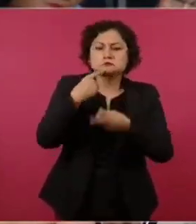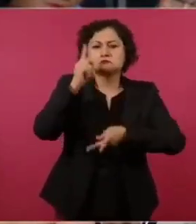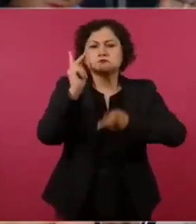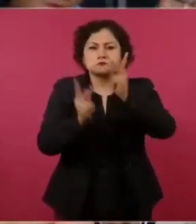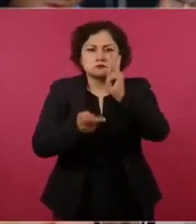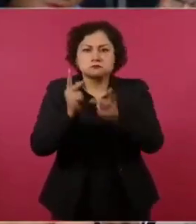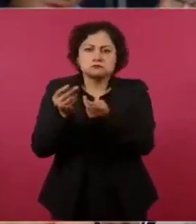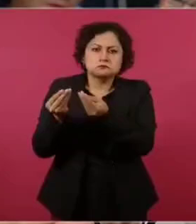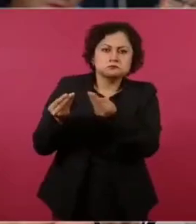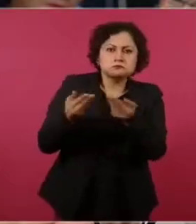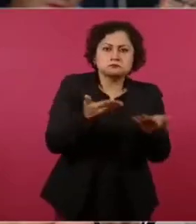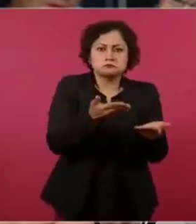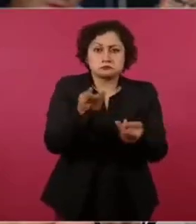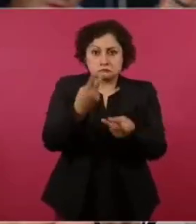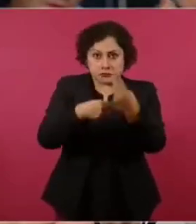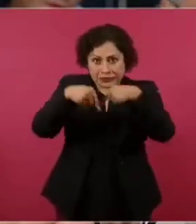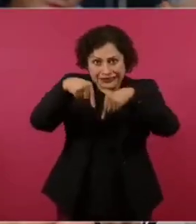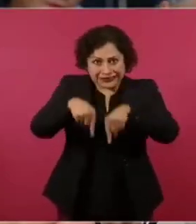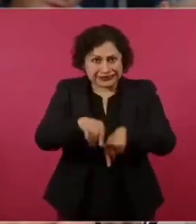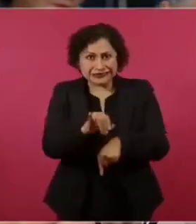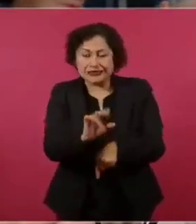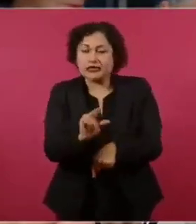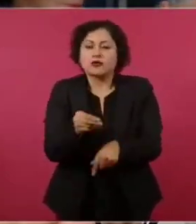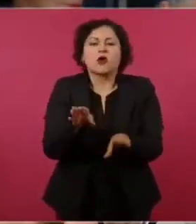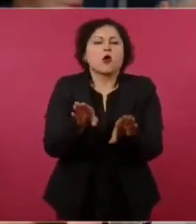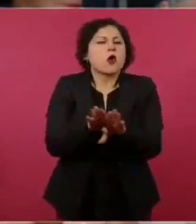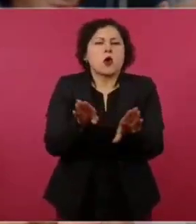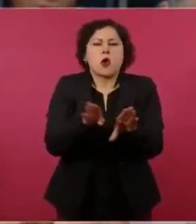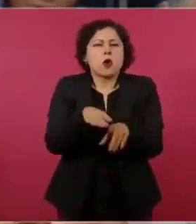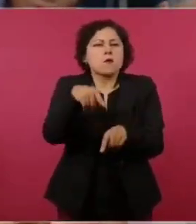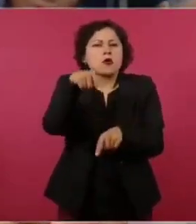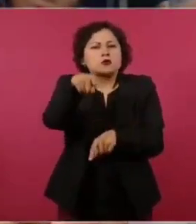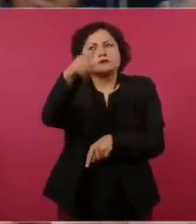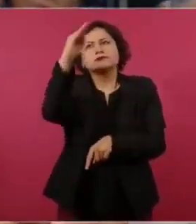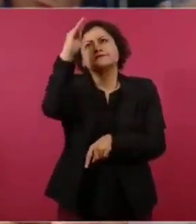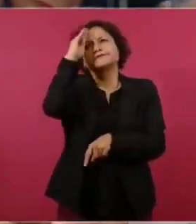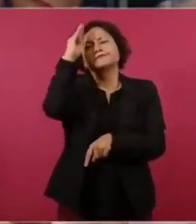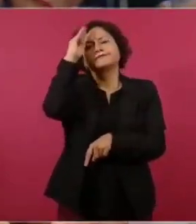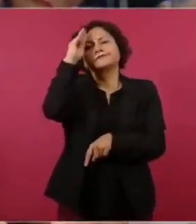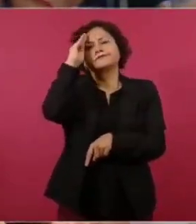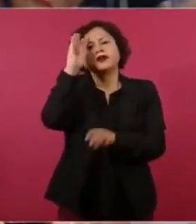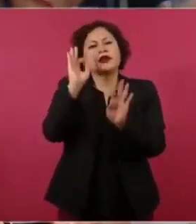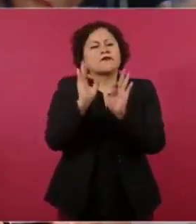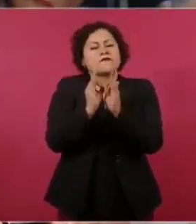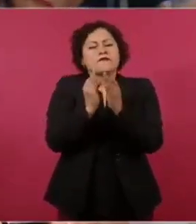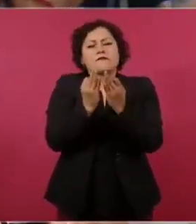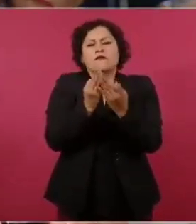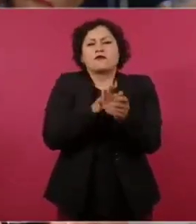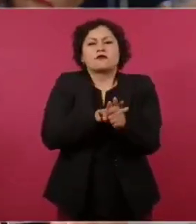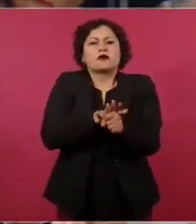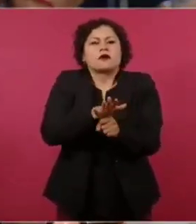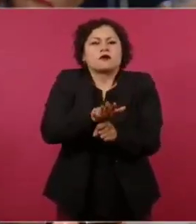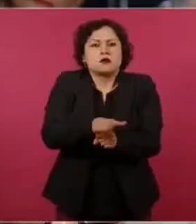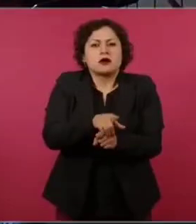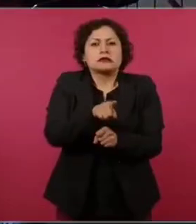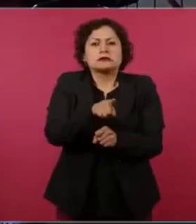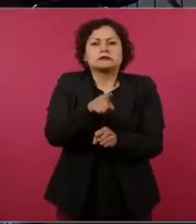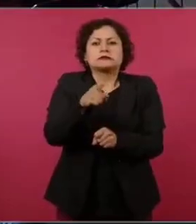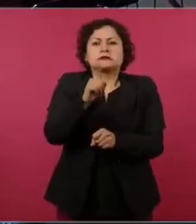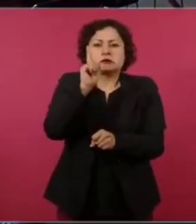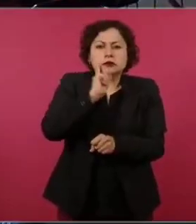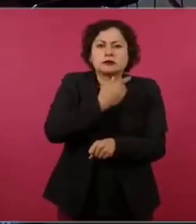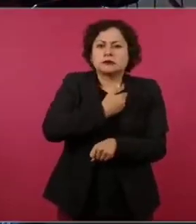una reunión, podría acudir a Palacio? ¿En qué términos usted estaría pensando que podría atender este llamado?